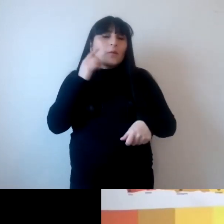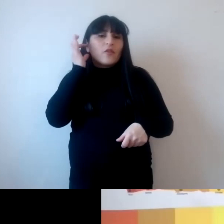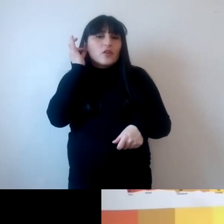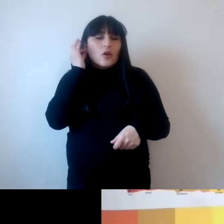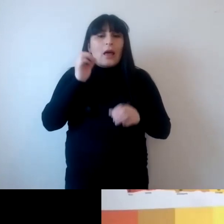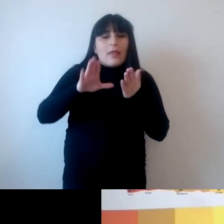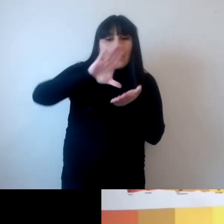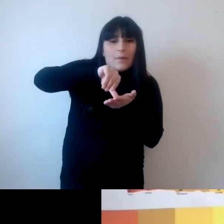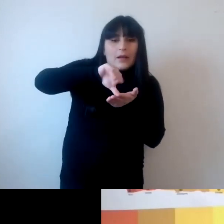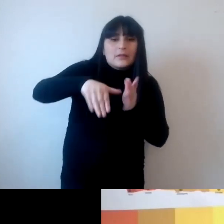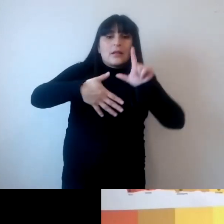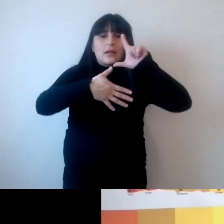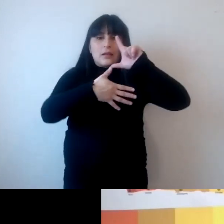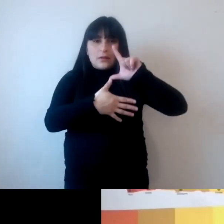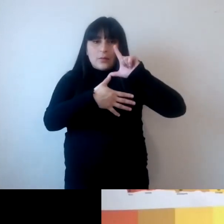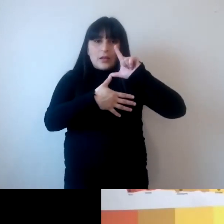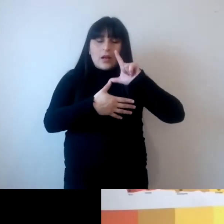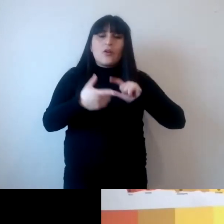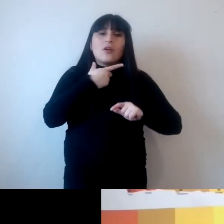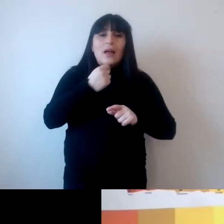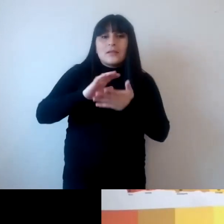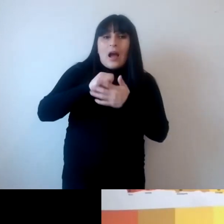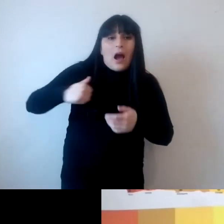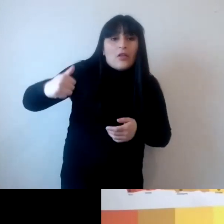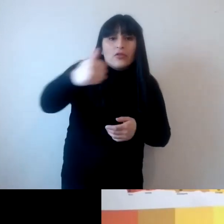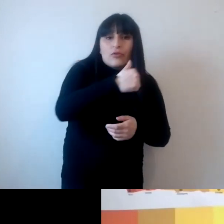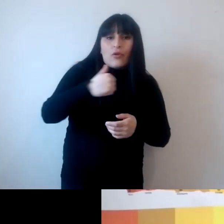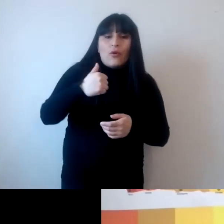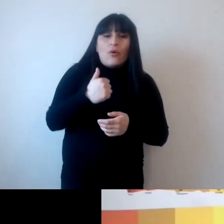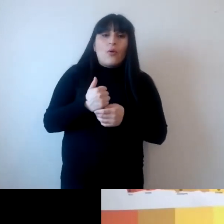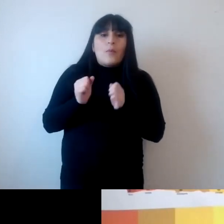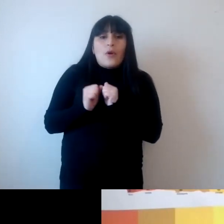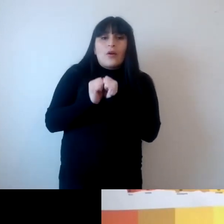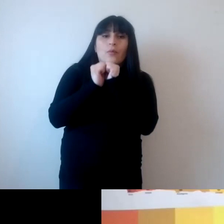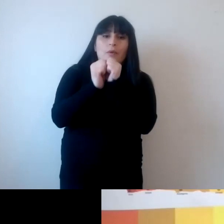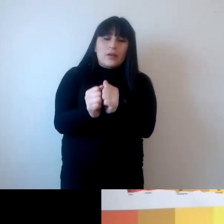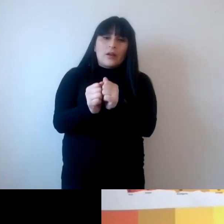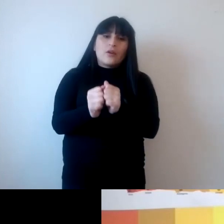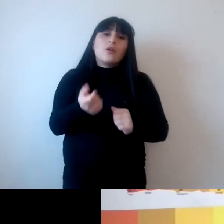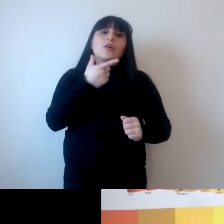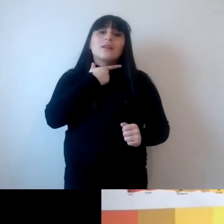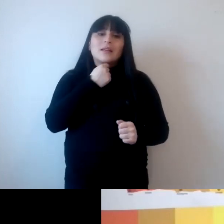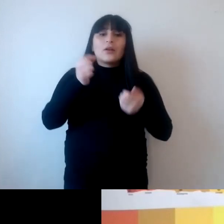a todos y todas por acompañarnos quiero antes de darle unas palabras finales al doctor Meira leer una